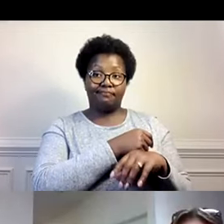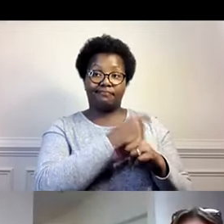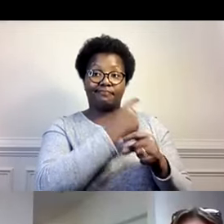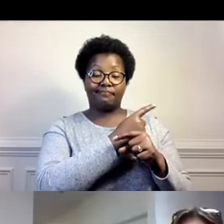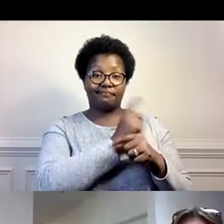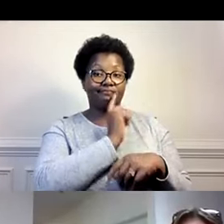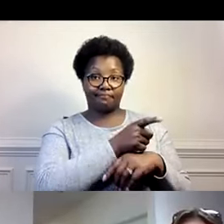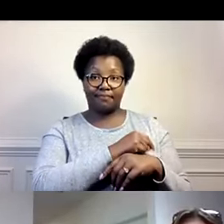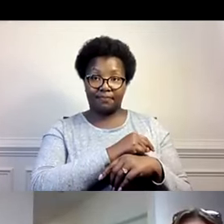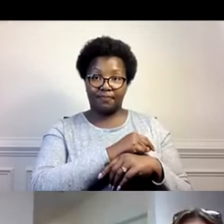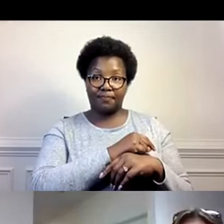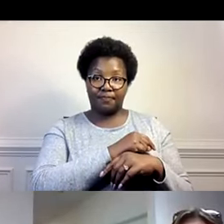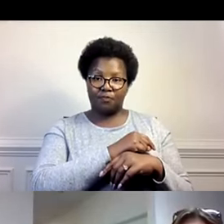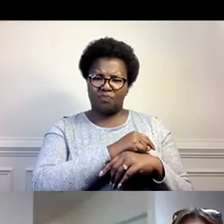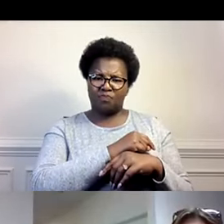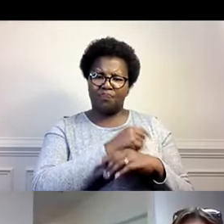claro.